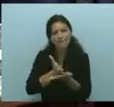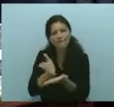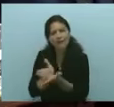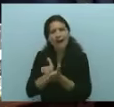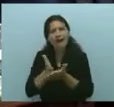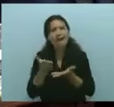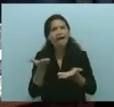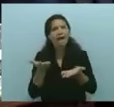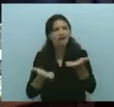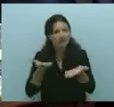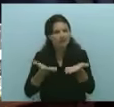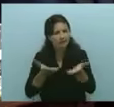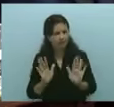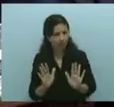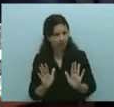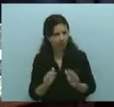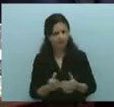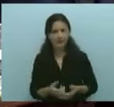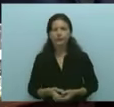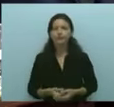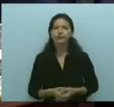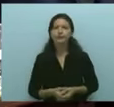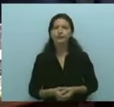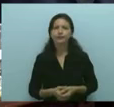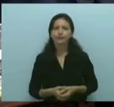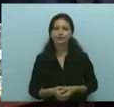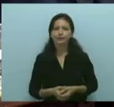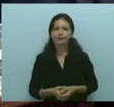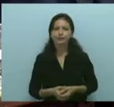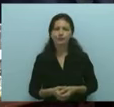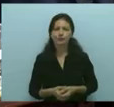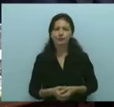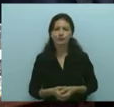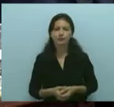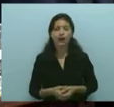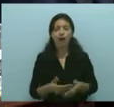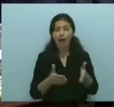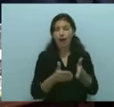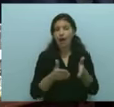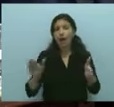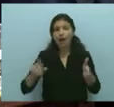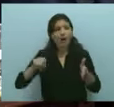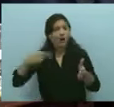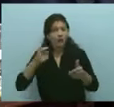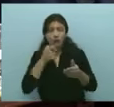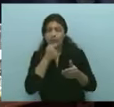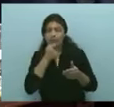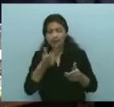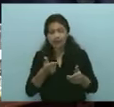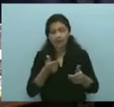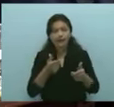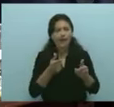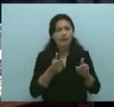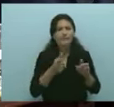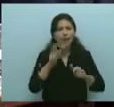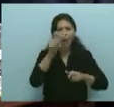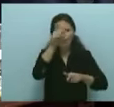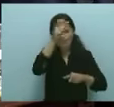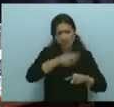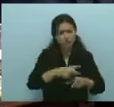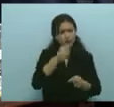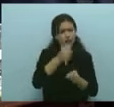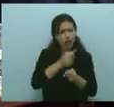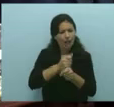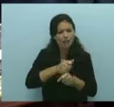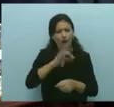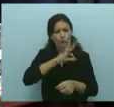cambiado algunos parámetros, se ha extendido, con 30 años de aporte se aplica al 70% y se suman 2% hasta